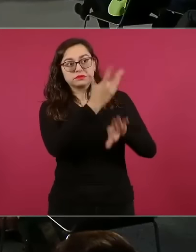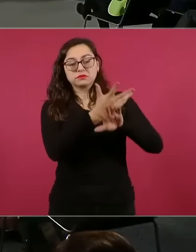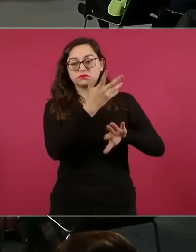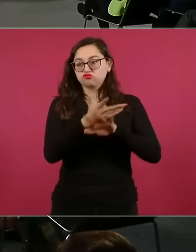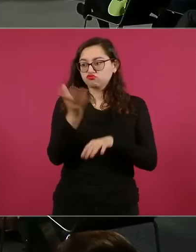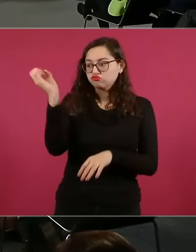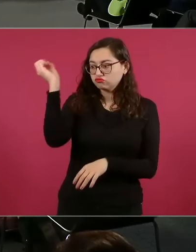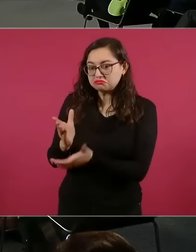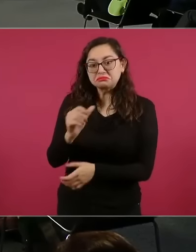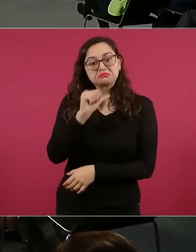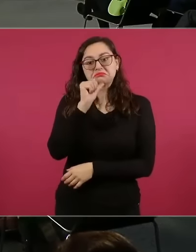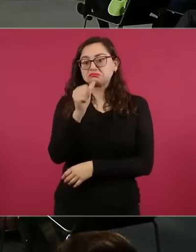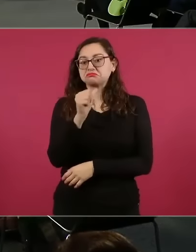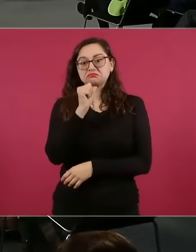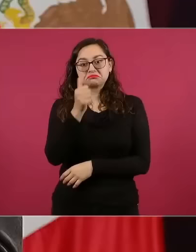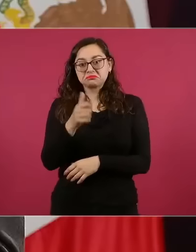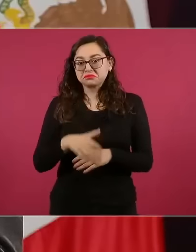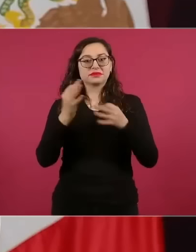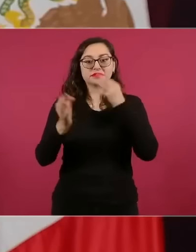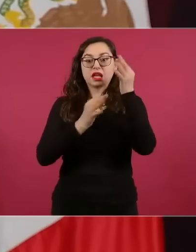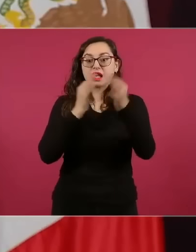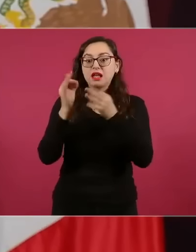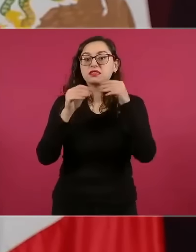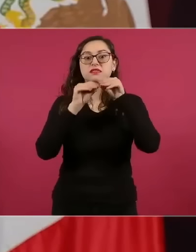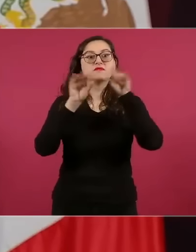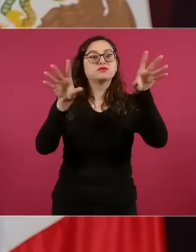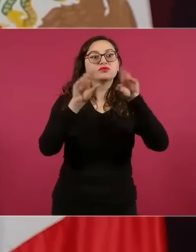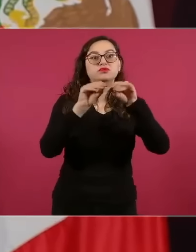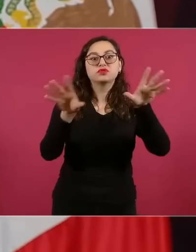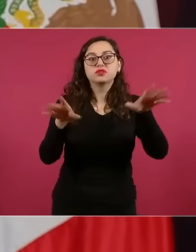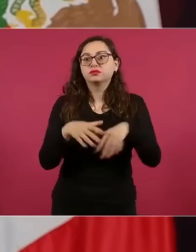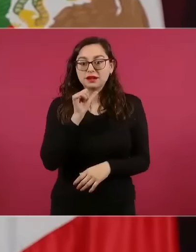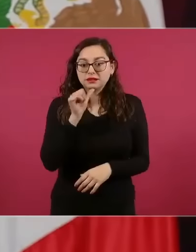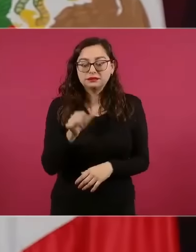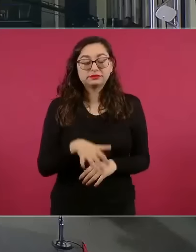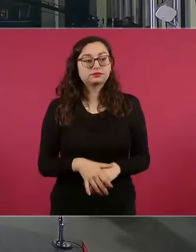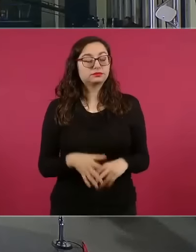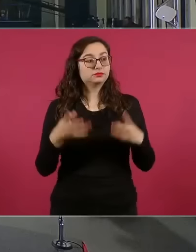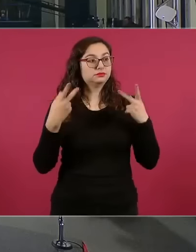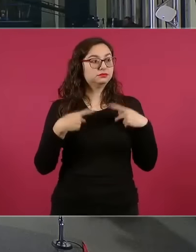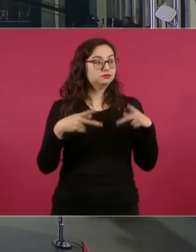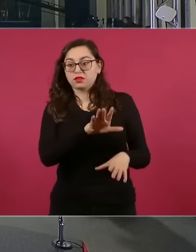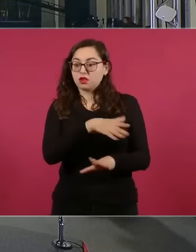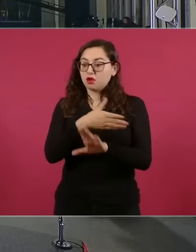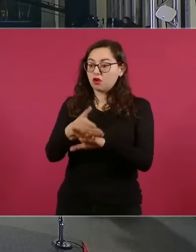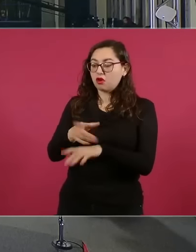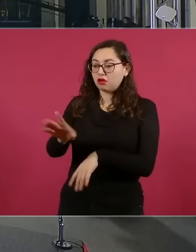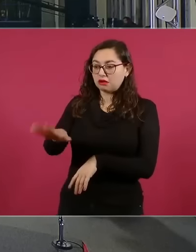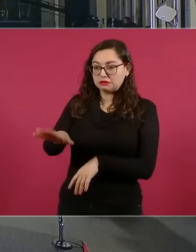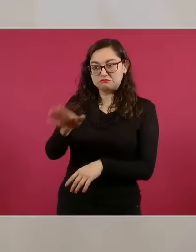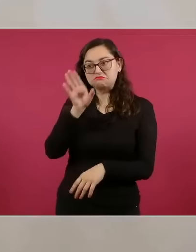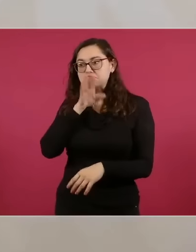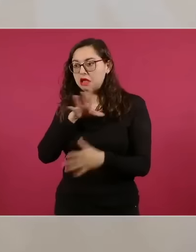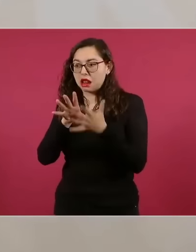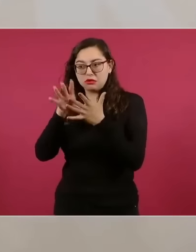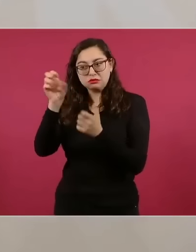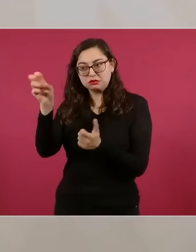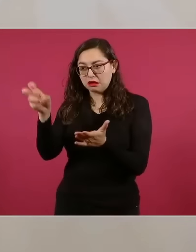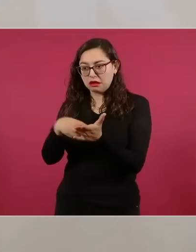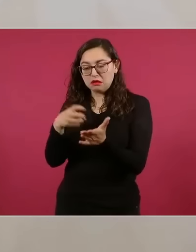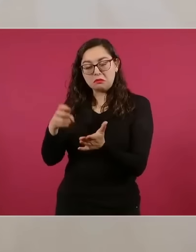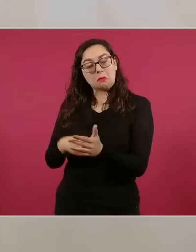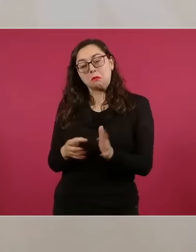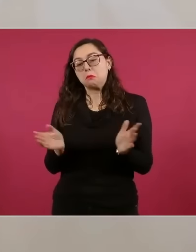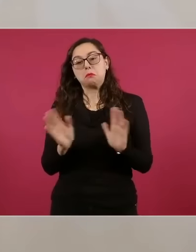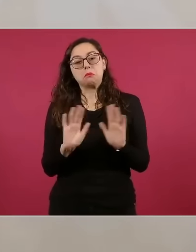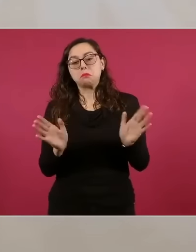nacional, ni de los medios de comunicación al servicio de la oligarquía. Y todas las reformas que se